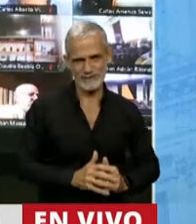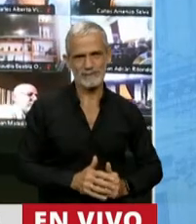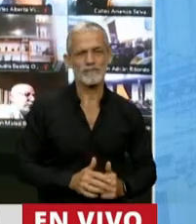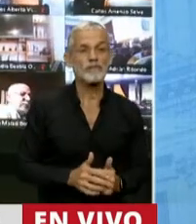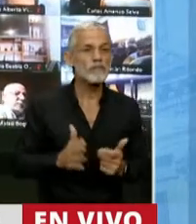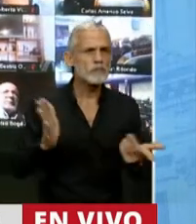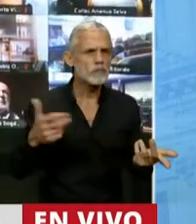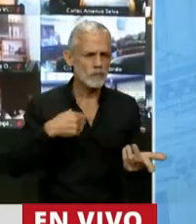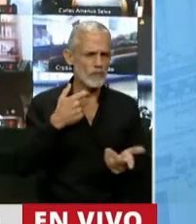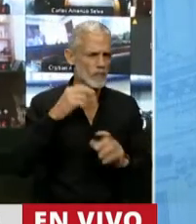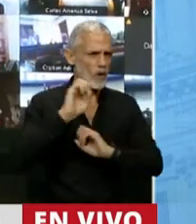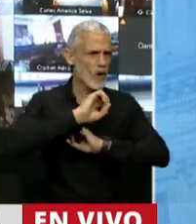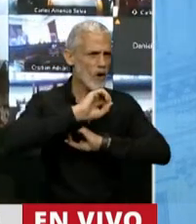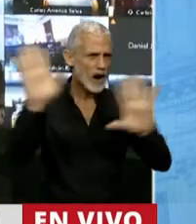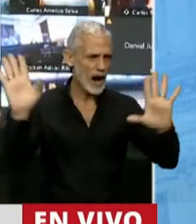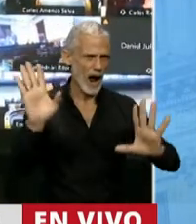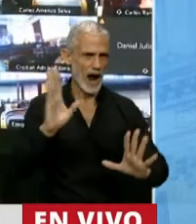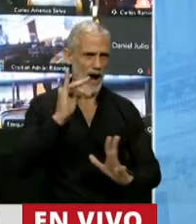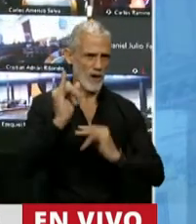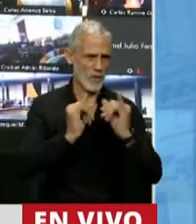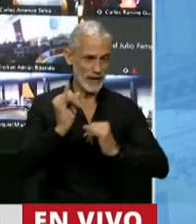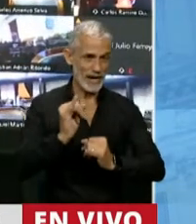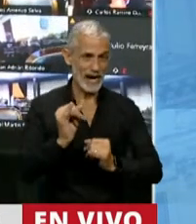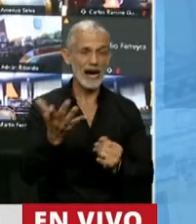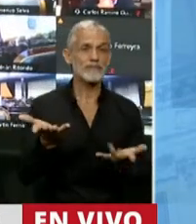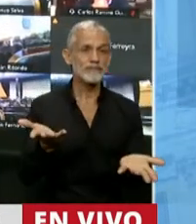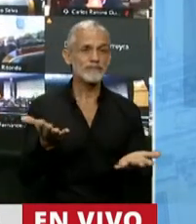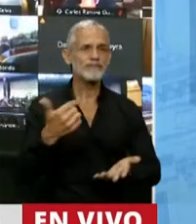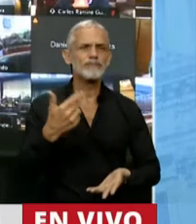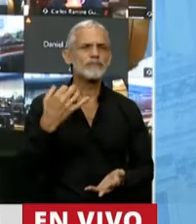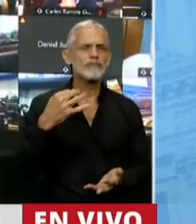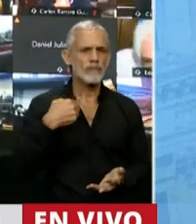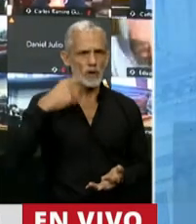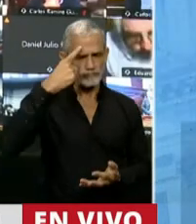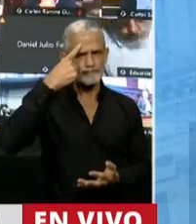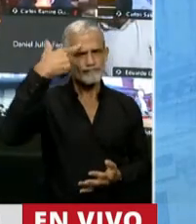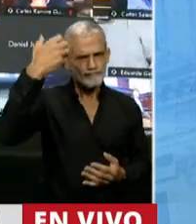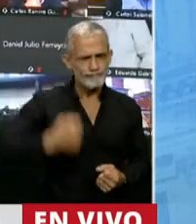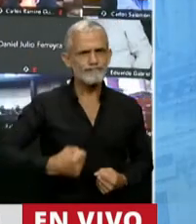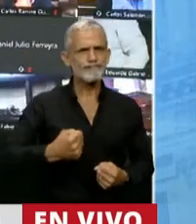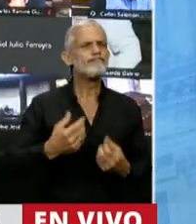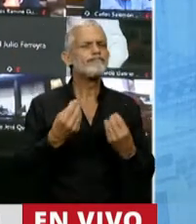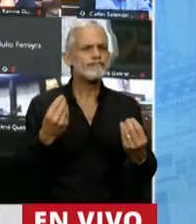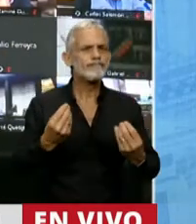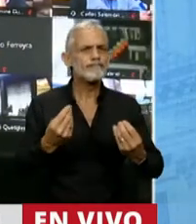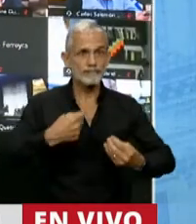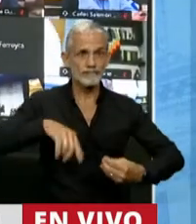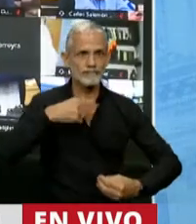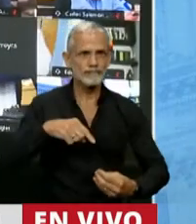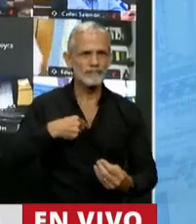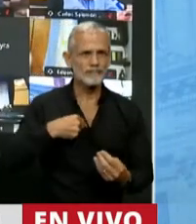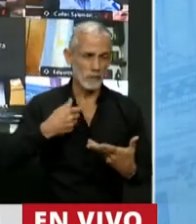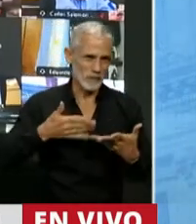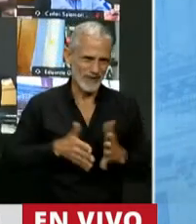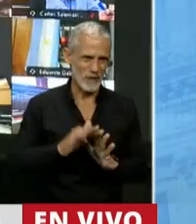Pero quiero ser muy clara, señor Presidente. Yo soy una convencida que lo que somos del interior,